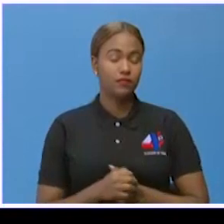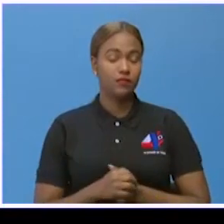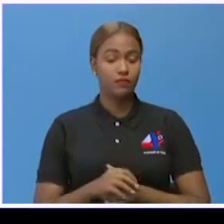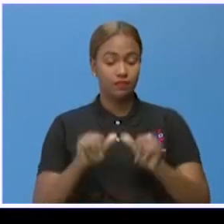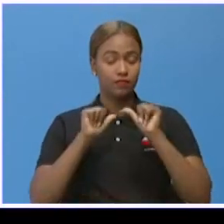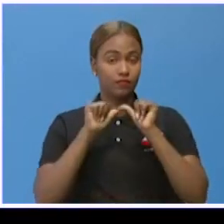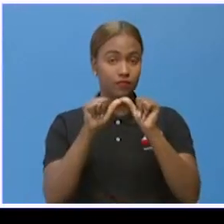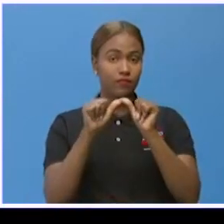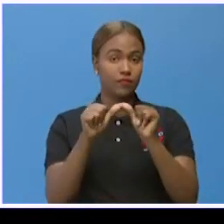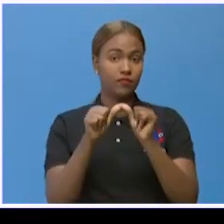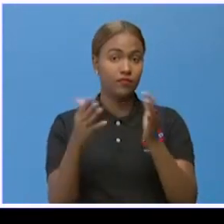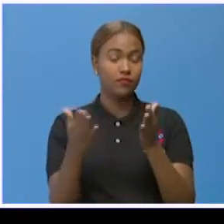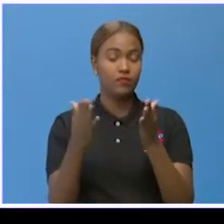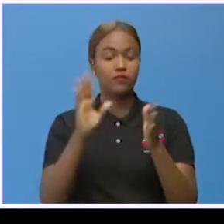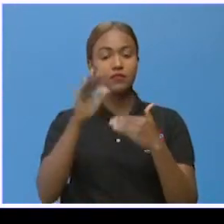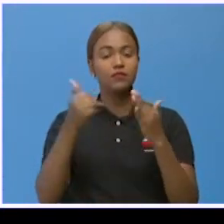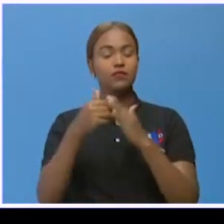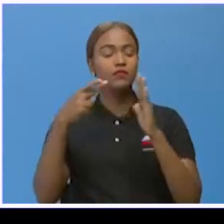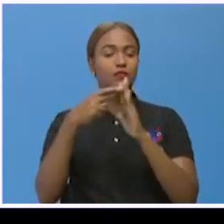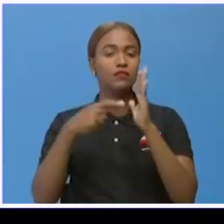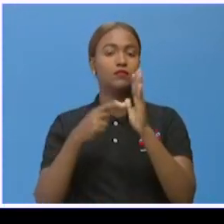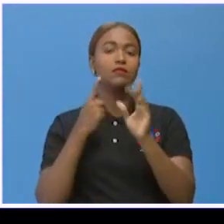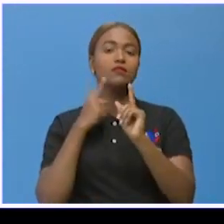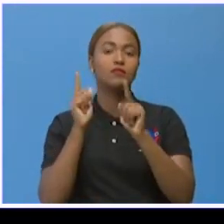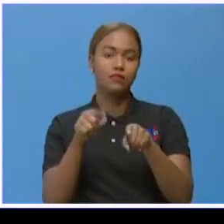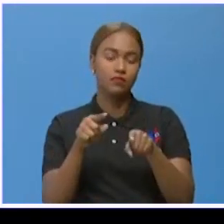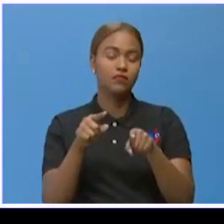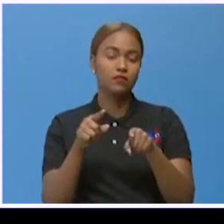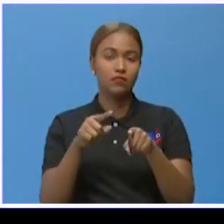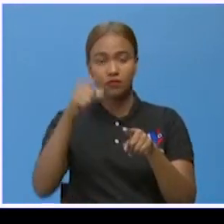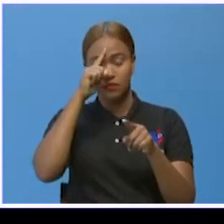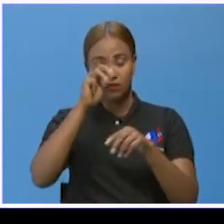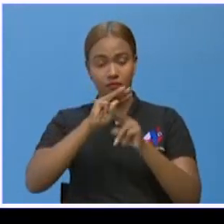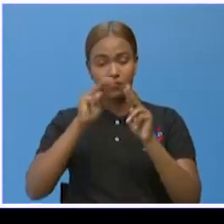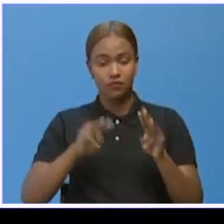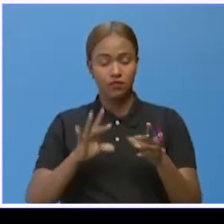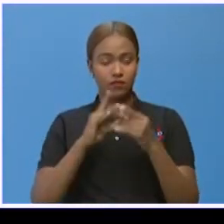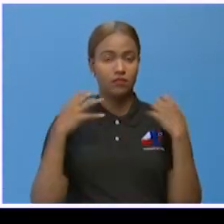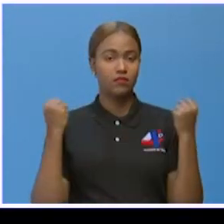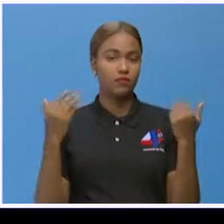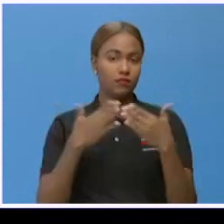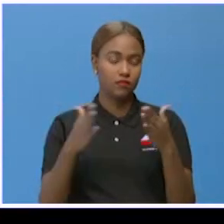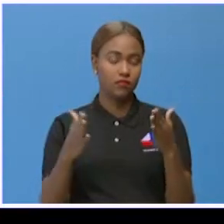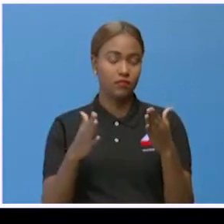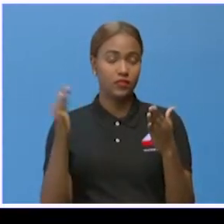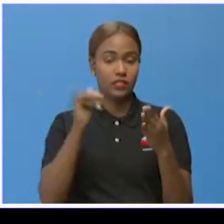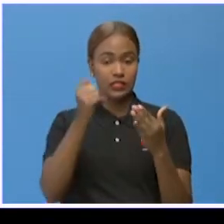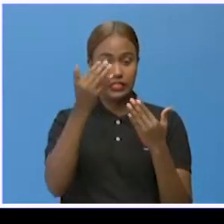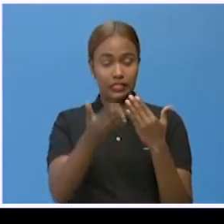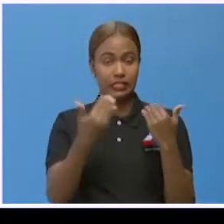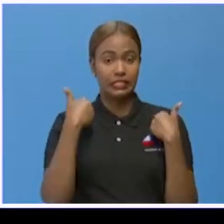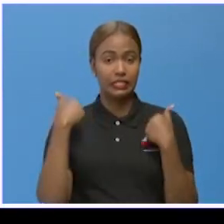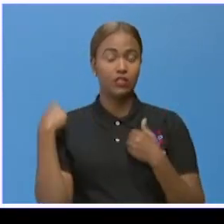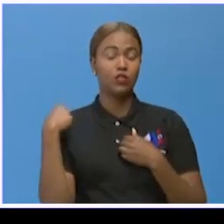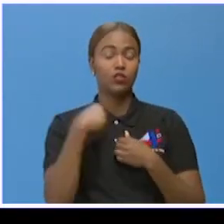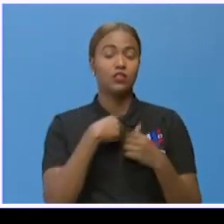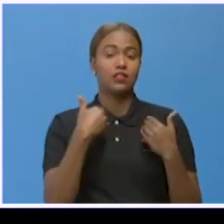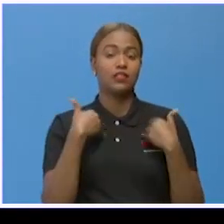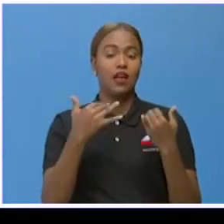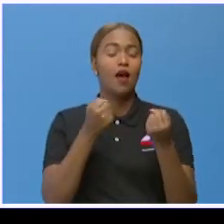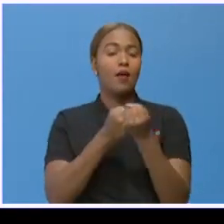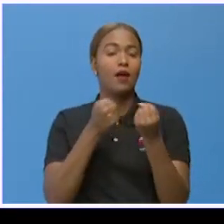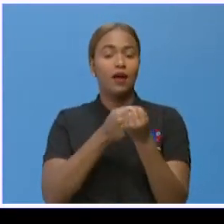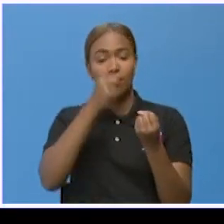mantienen las medidas dispuestas por el Ministerio de Salud Pública, las cuales nosotros estamos